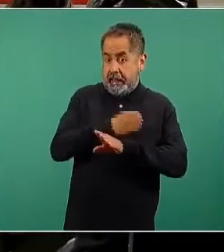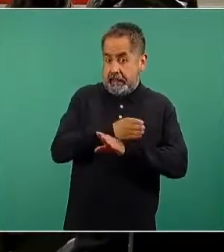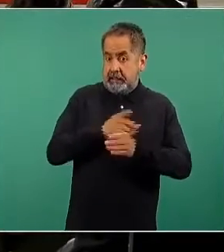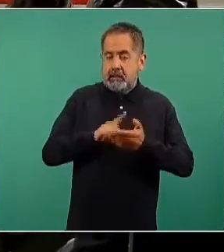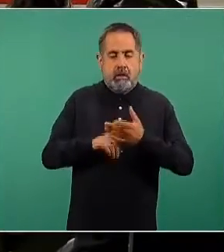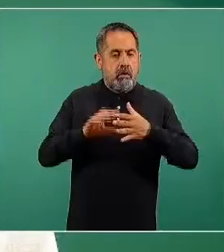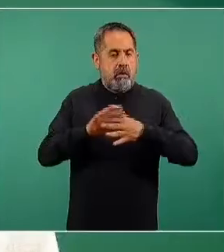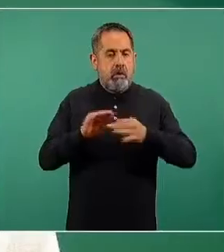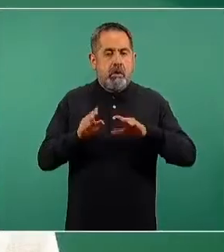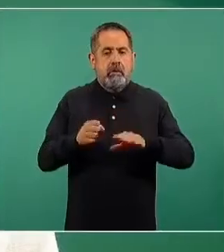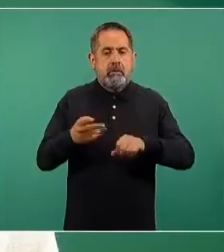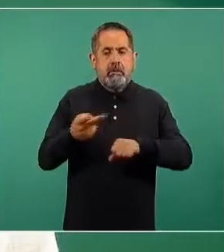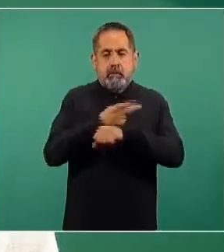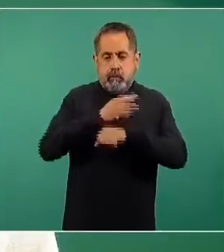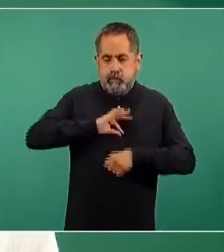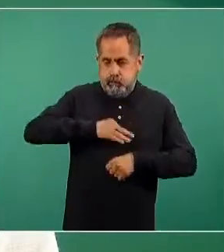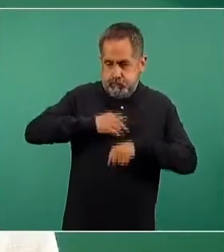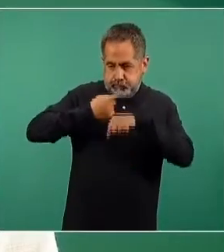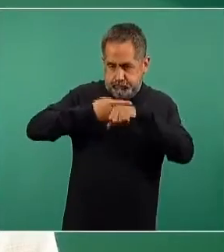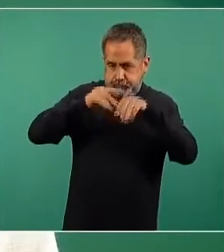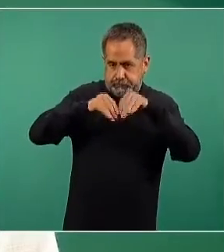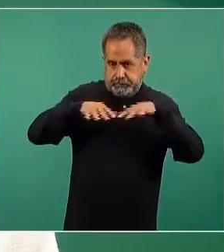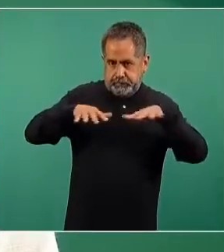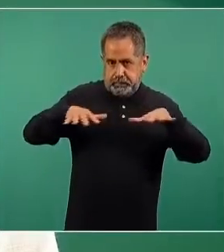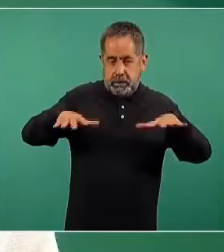epidemia en el país. .